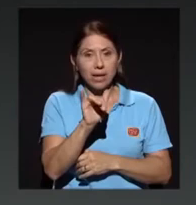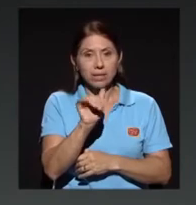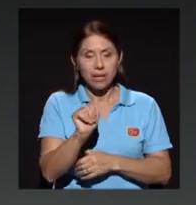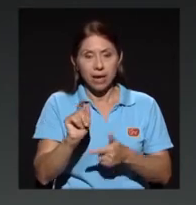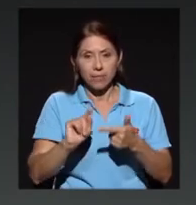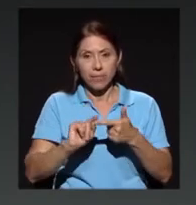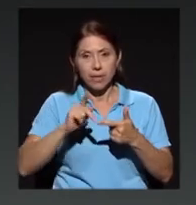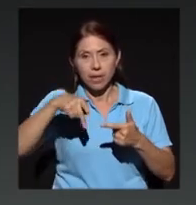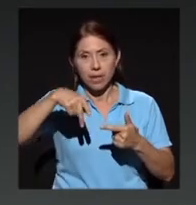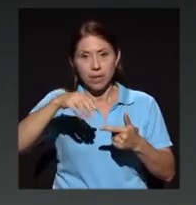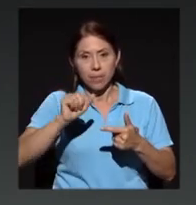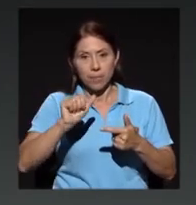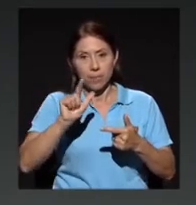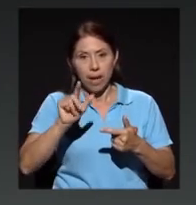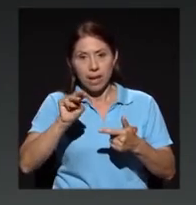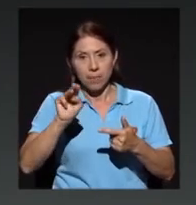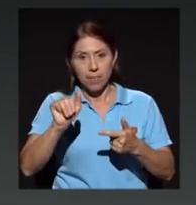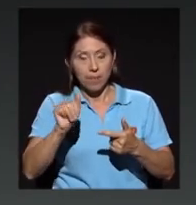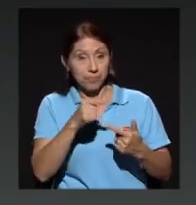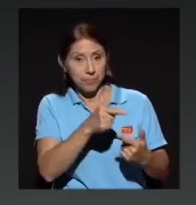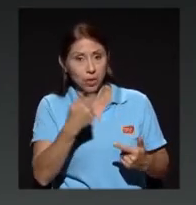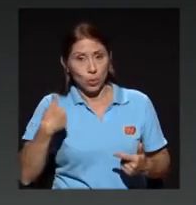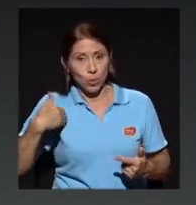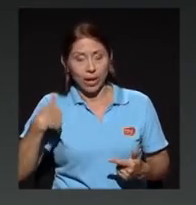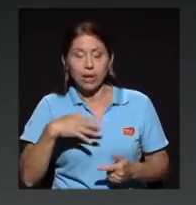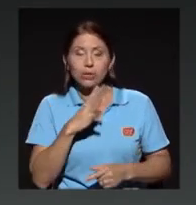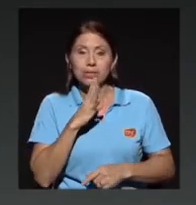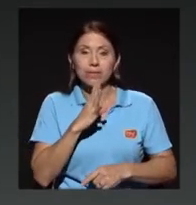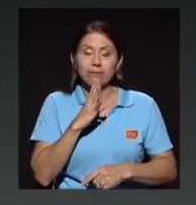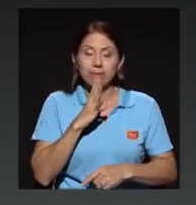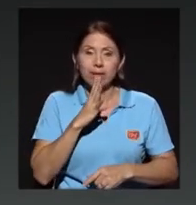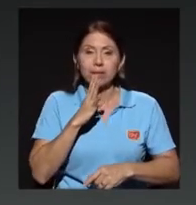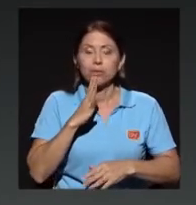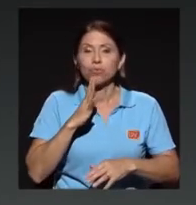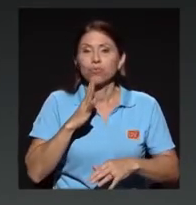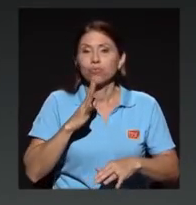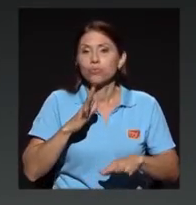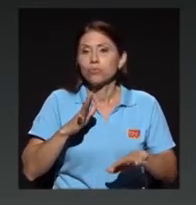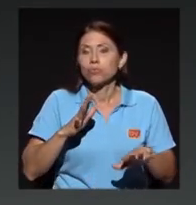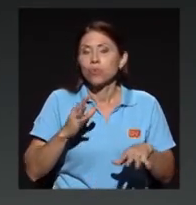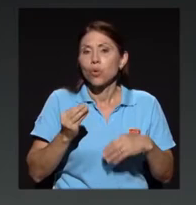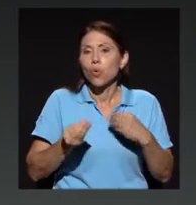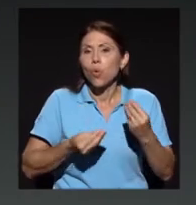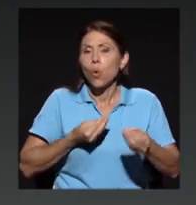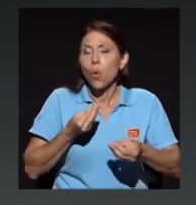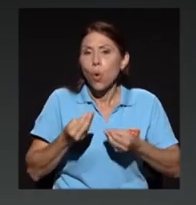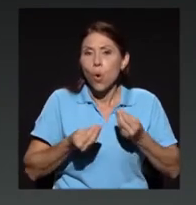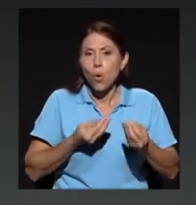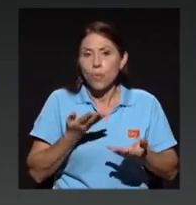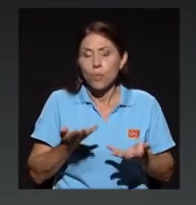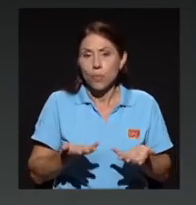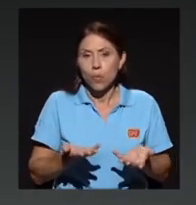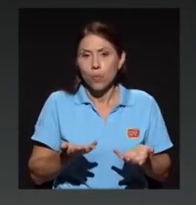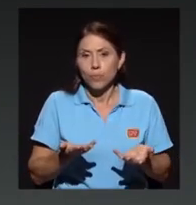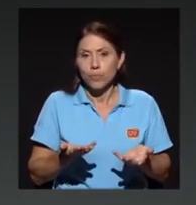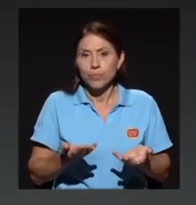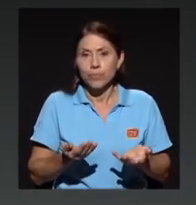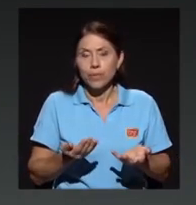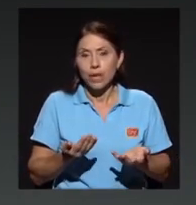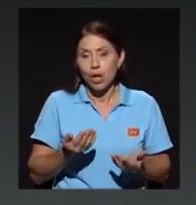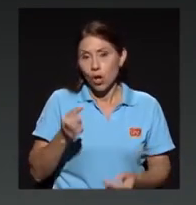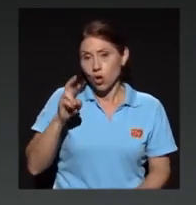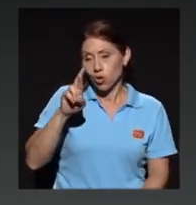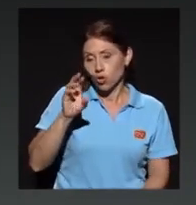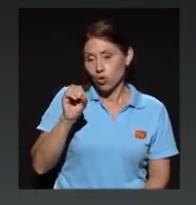nos estaba planteando cómo esa semilla de don